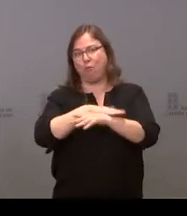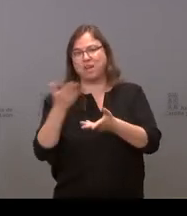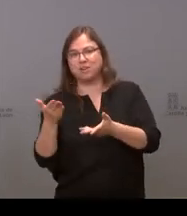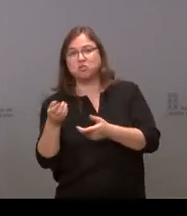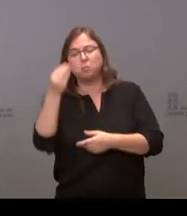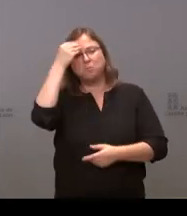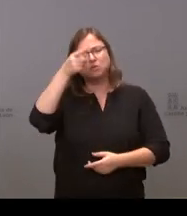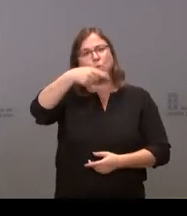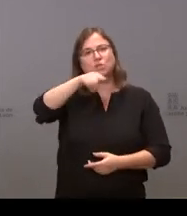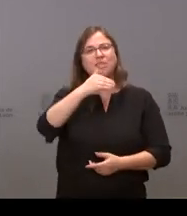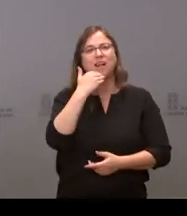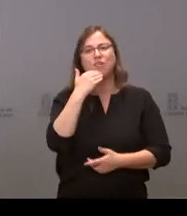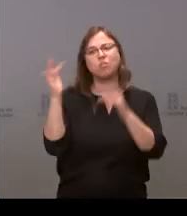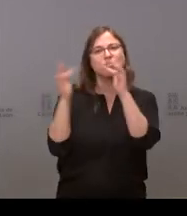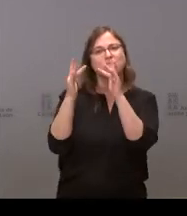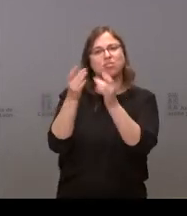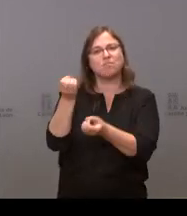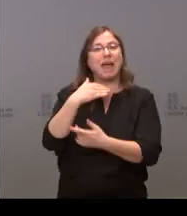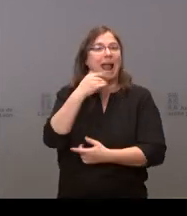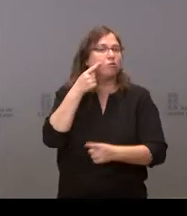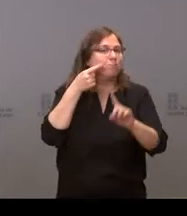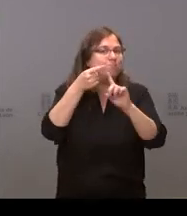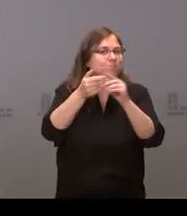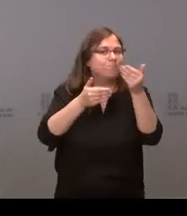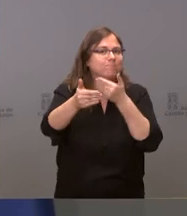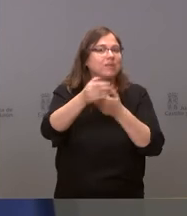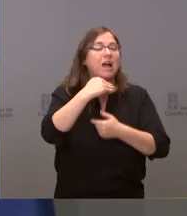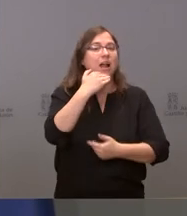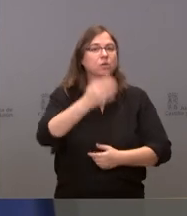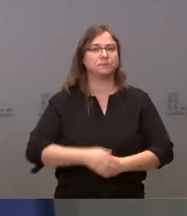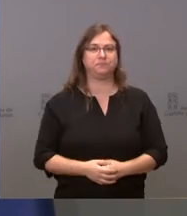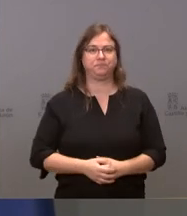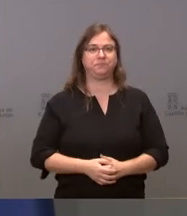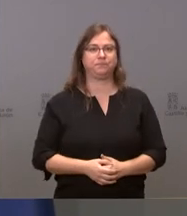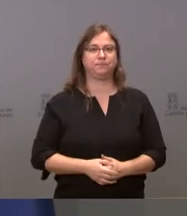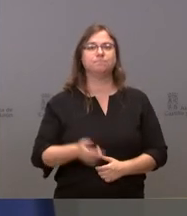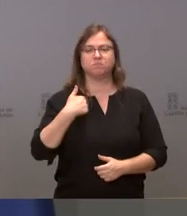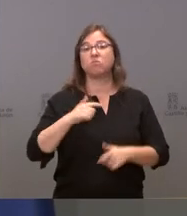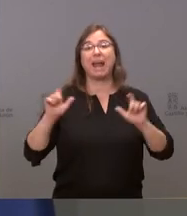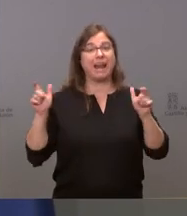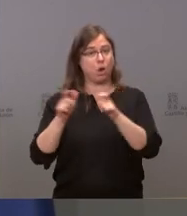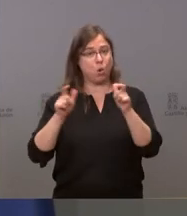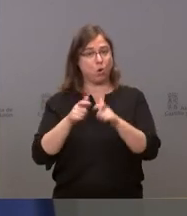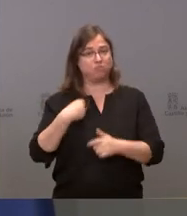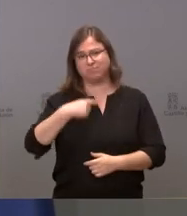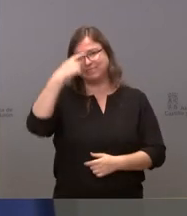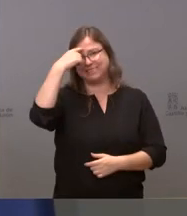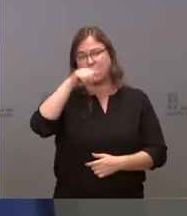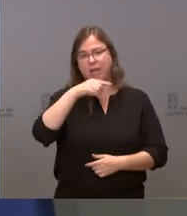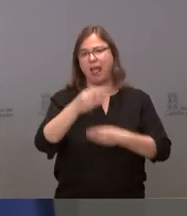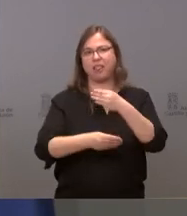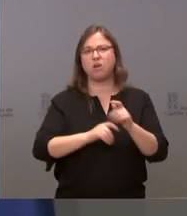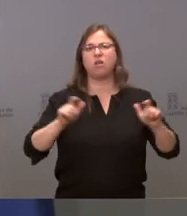tienen cercanía para saber cuáles son las intenciones. Tenemos estas reuniones, como sabe, de manera